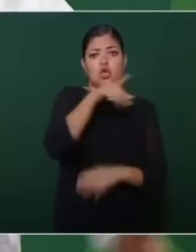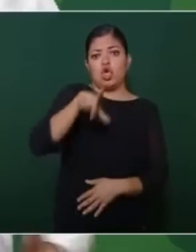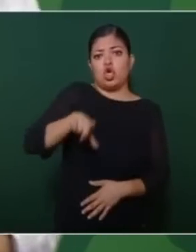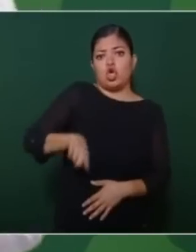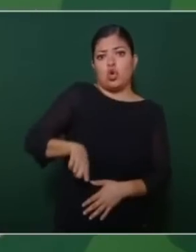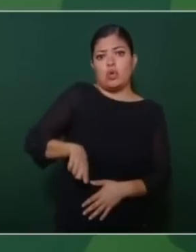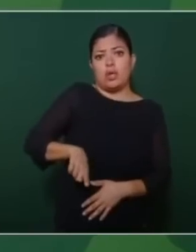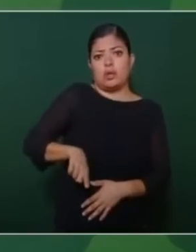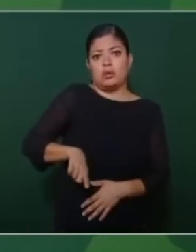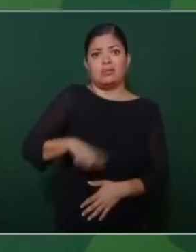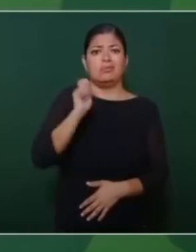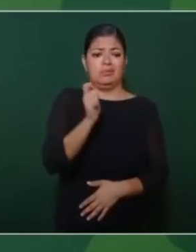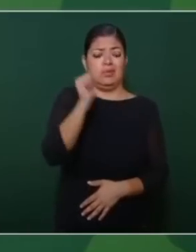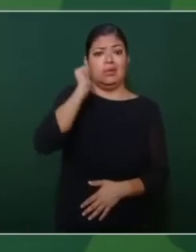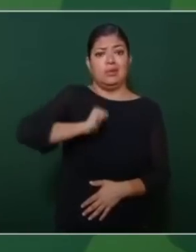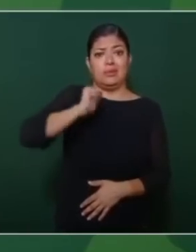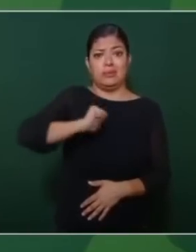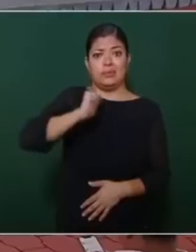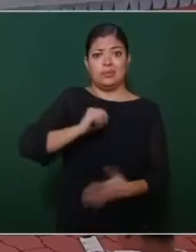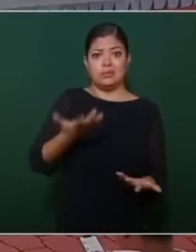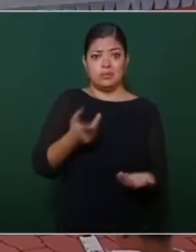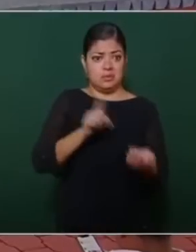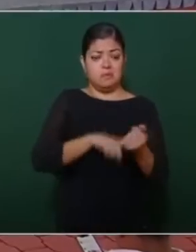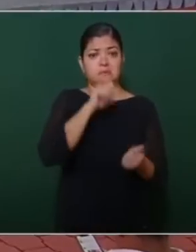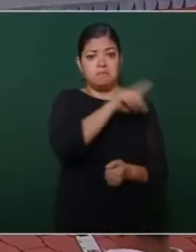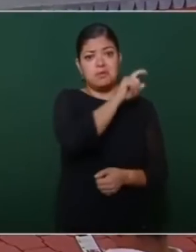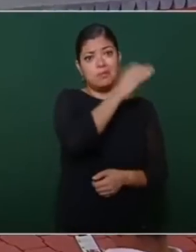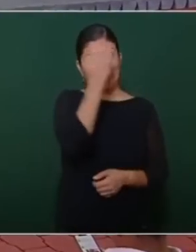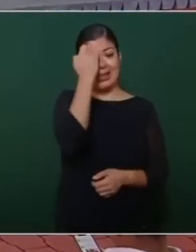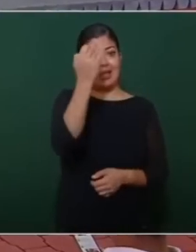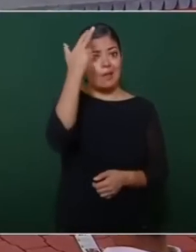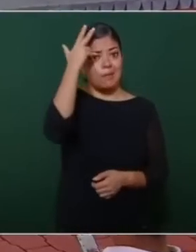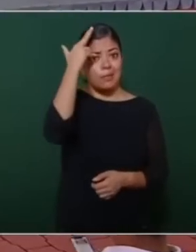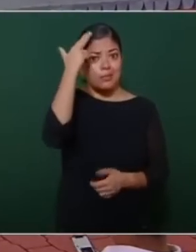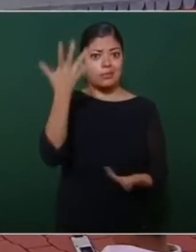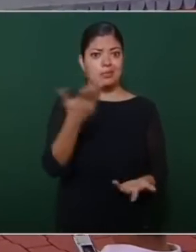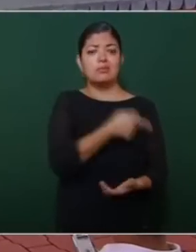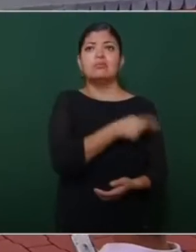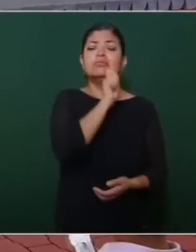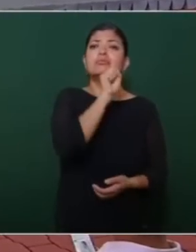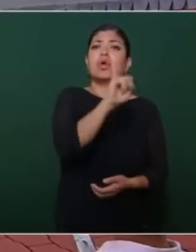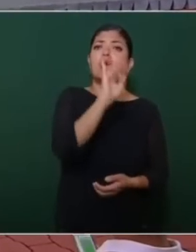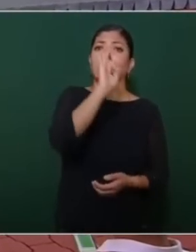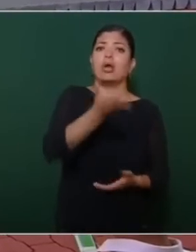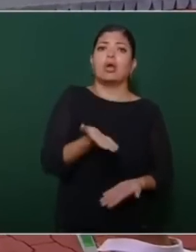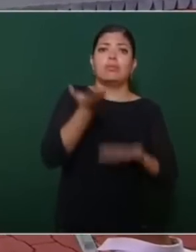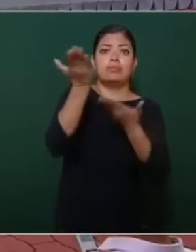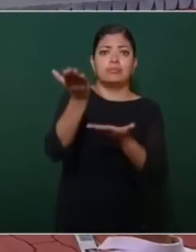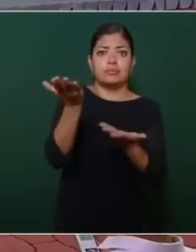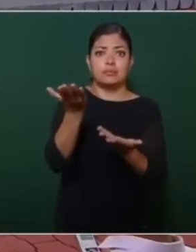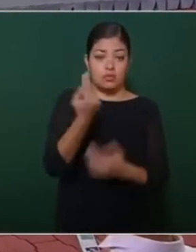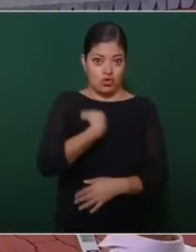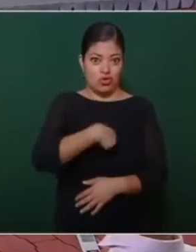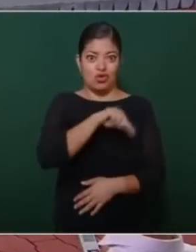neoliberales neoporfiristas entreguistas y que nosotros